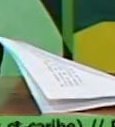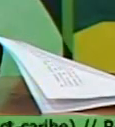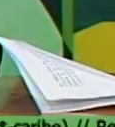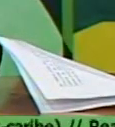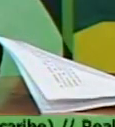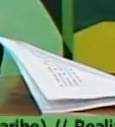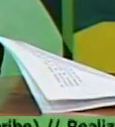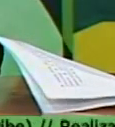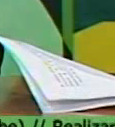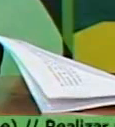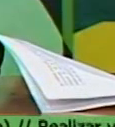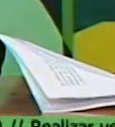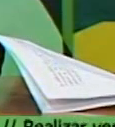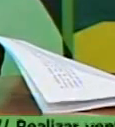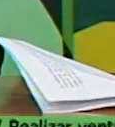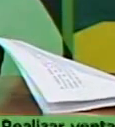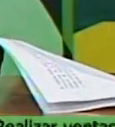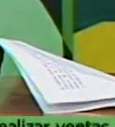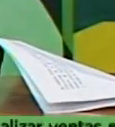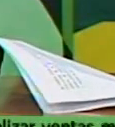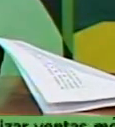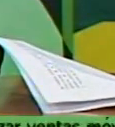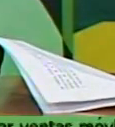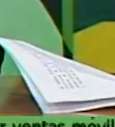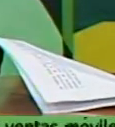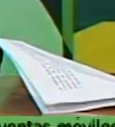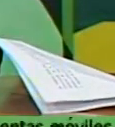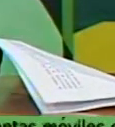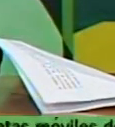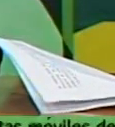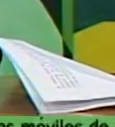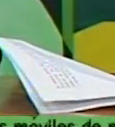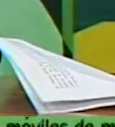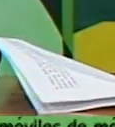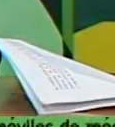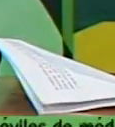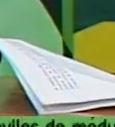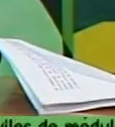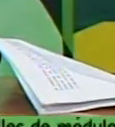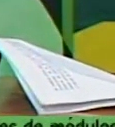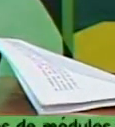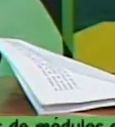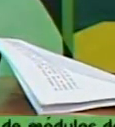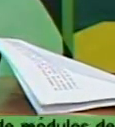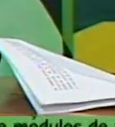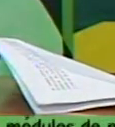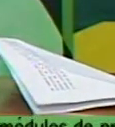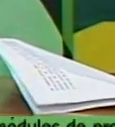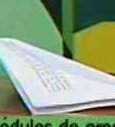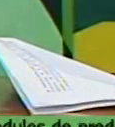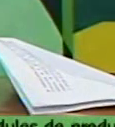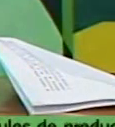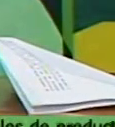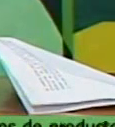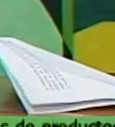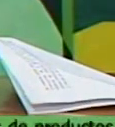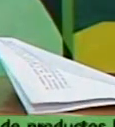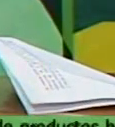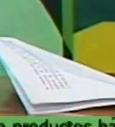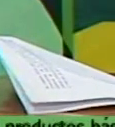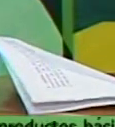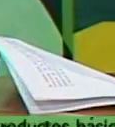que se crea y que se ya se impulsa en la provincia con una con un seguimiento constante